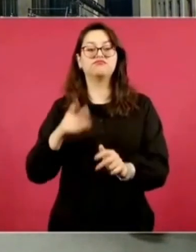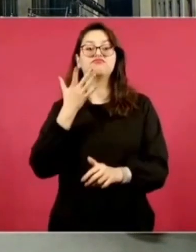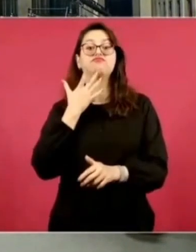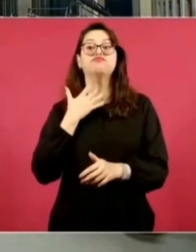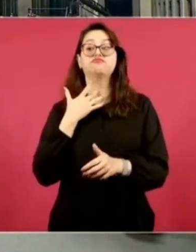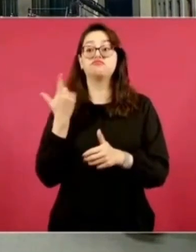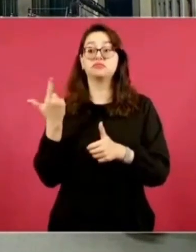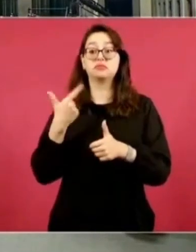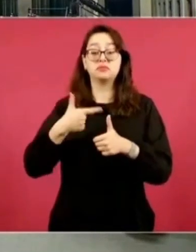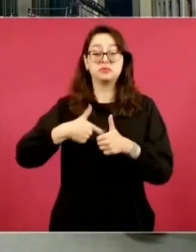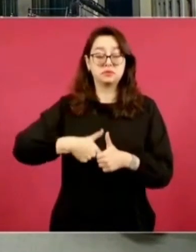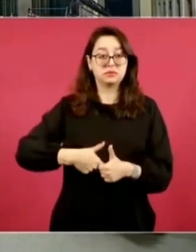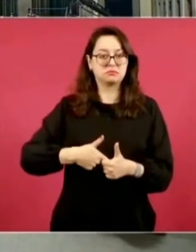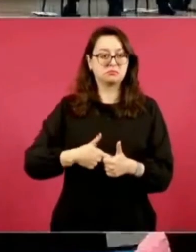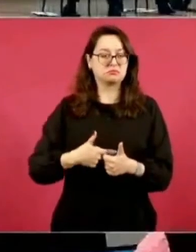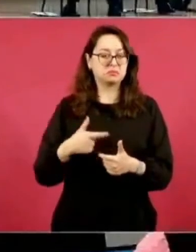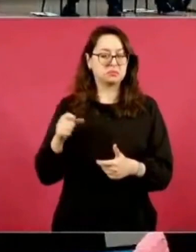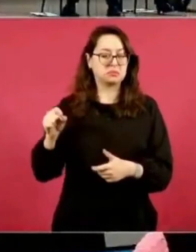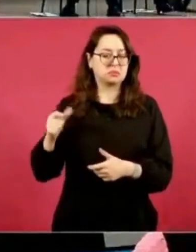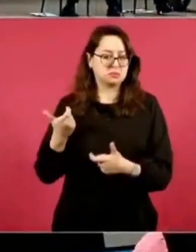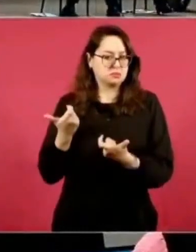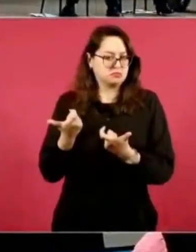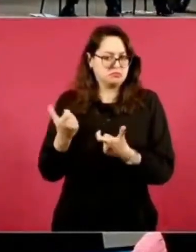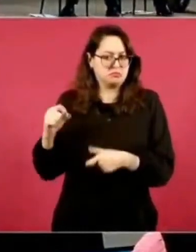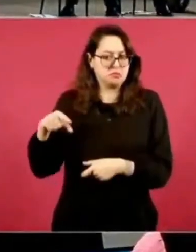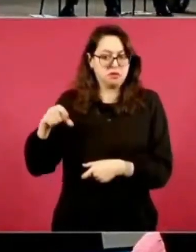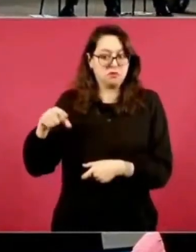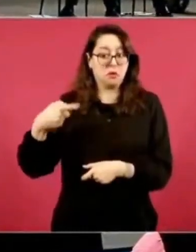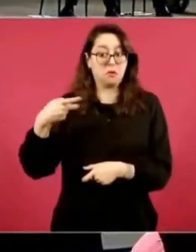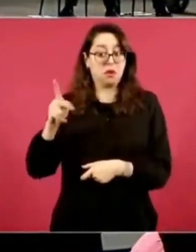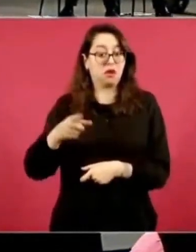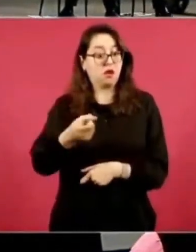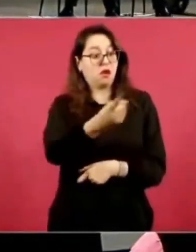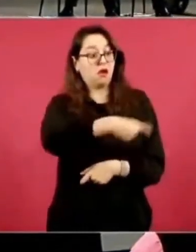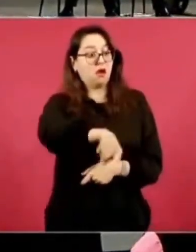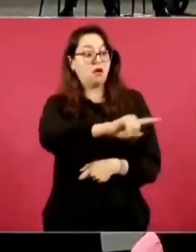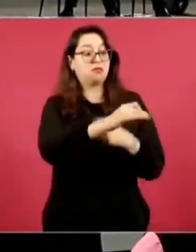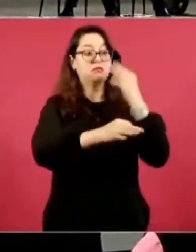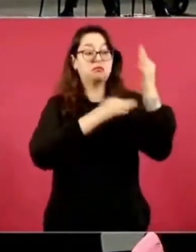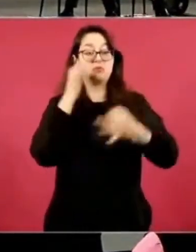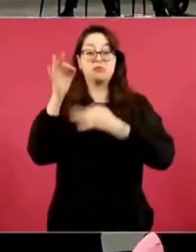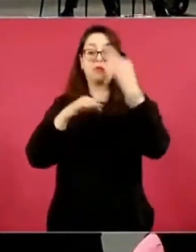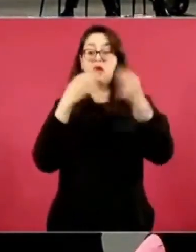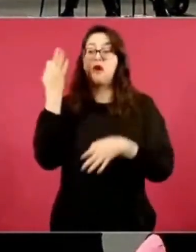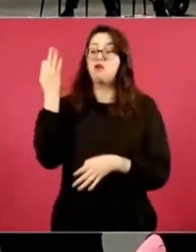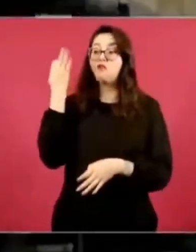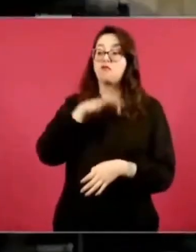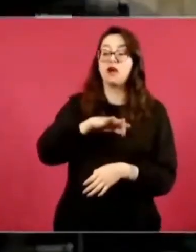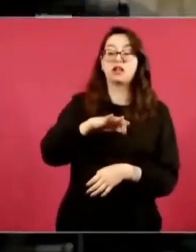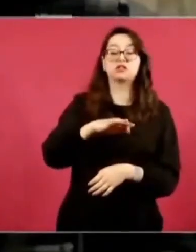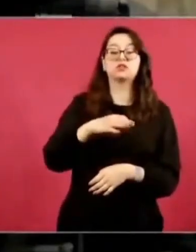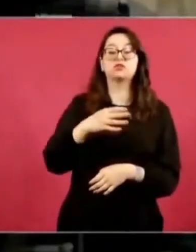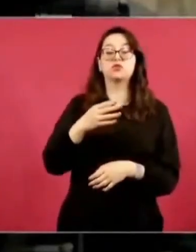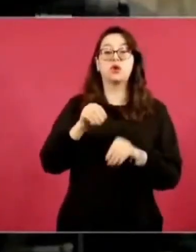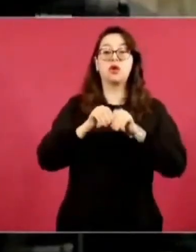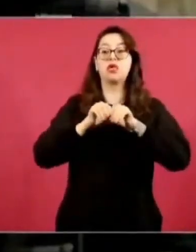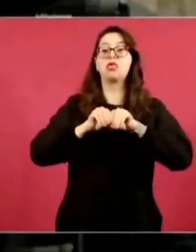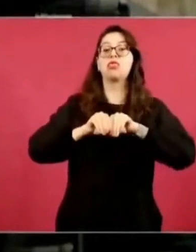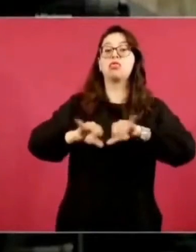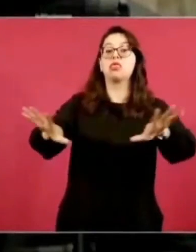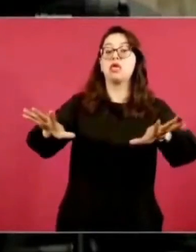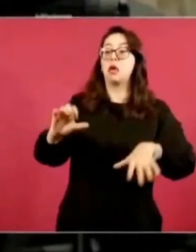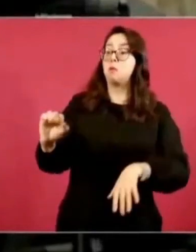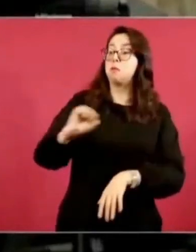en el municipio de Emiliano Zapata, que en los primeros días del año vendió el litro de la gasolina en $29.99